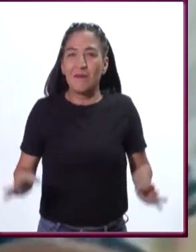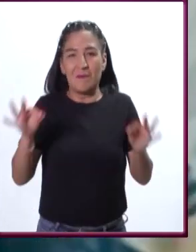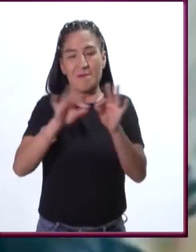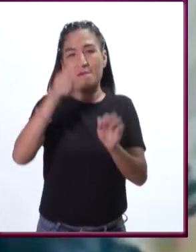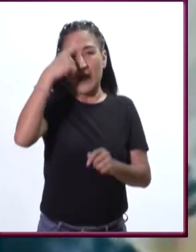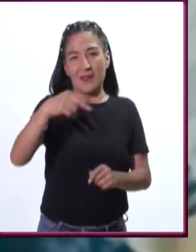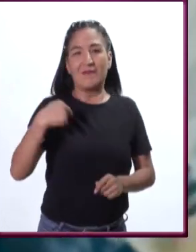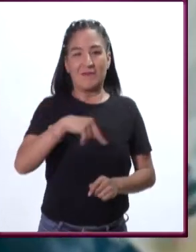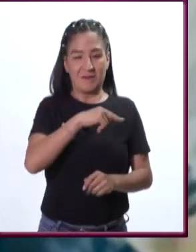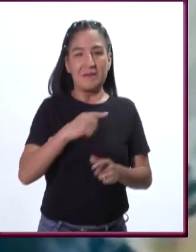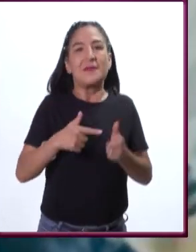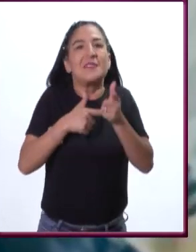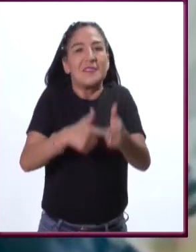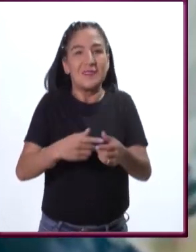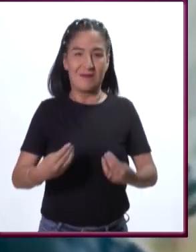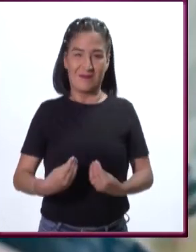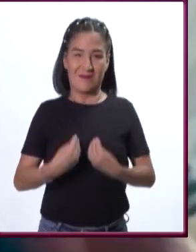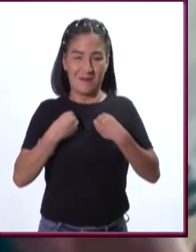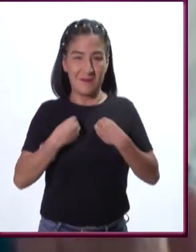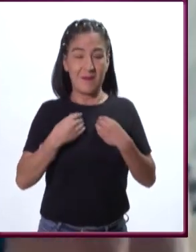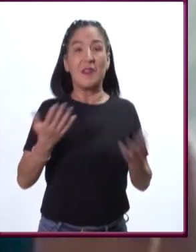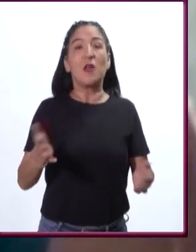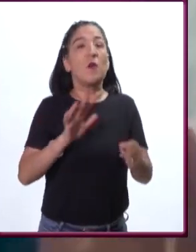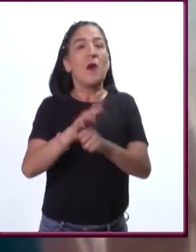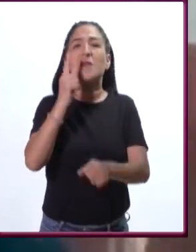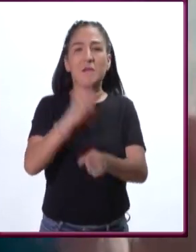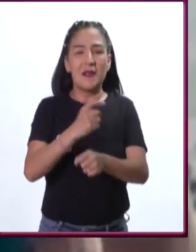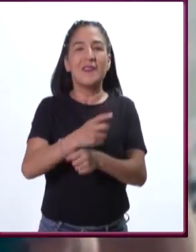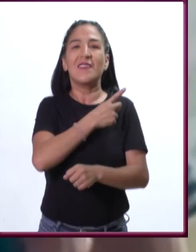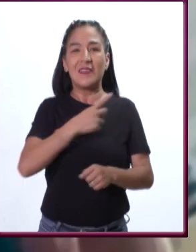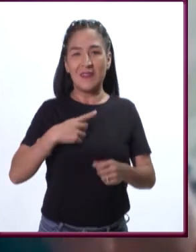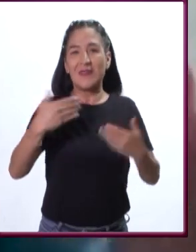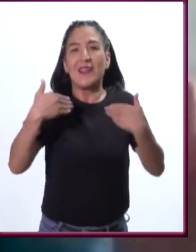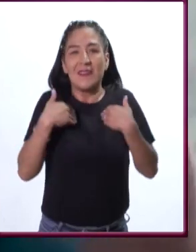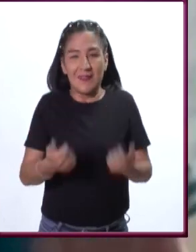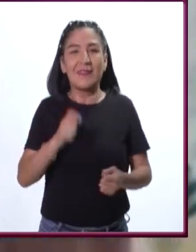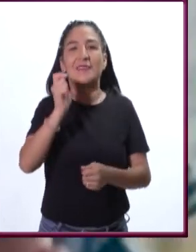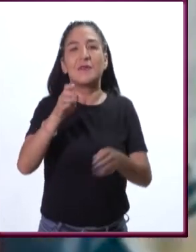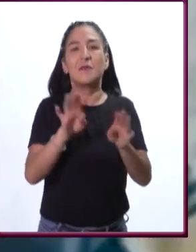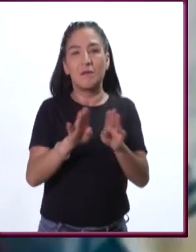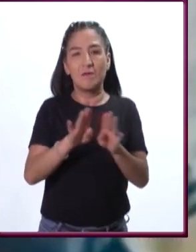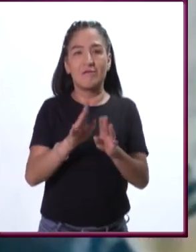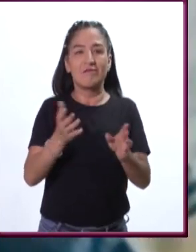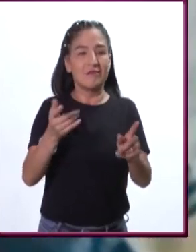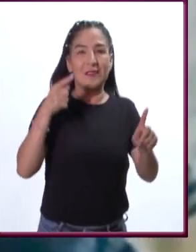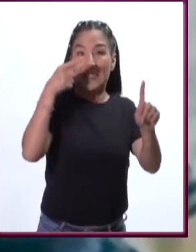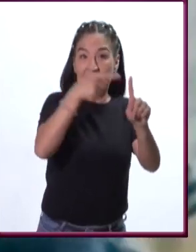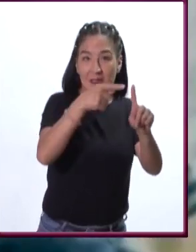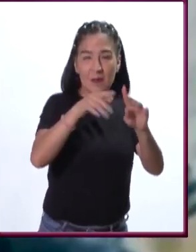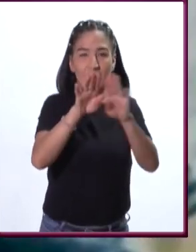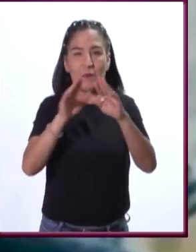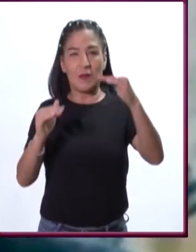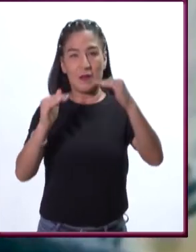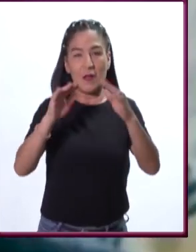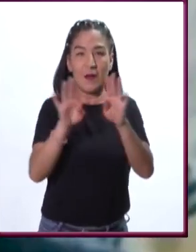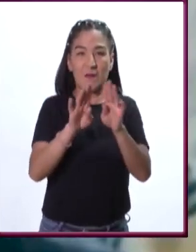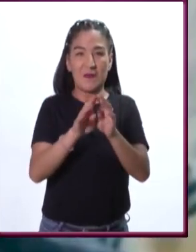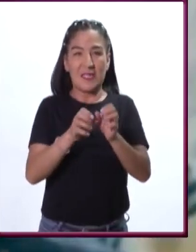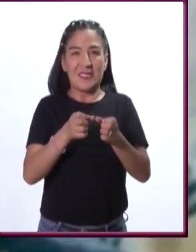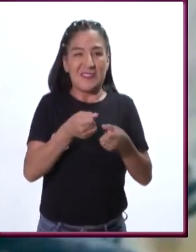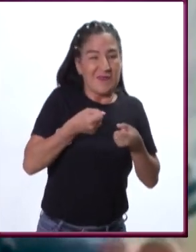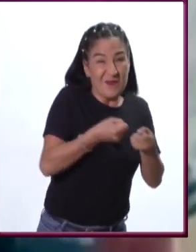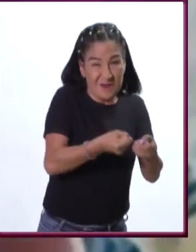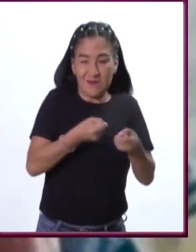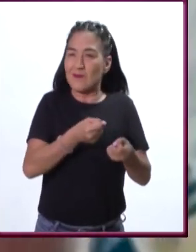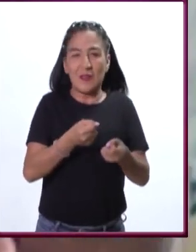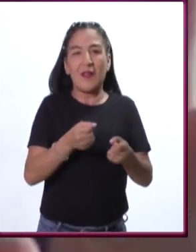para nuestra propia subsistencia. Entonces, lo primero que tenemos que entender es que es un equilibrio, no una camisa de fuerza,